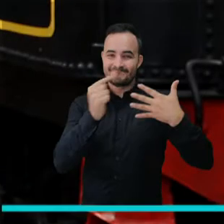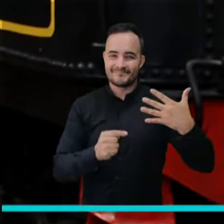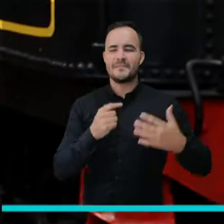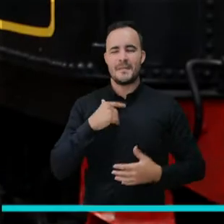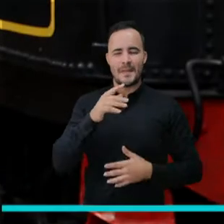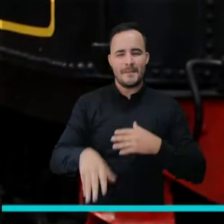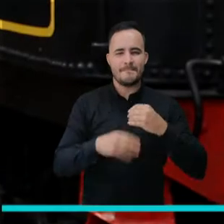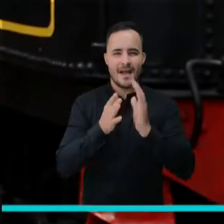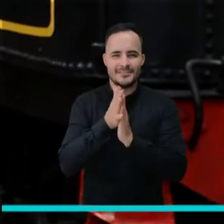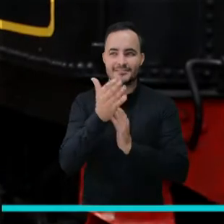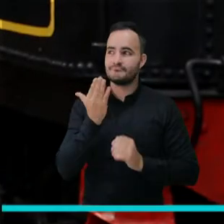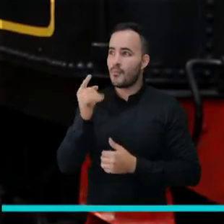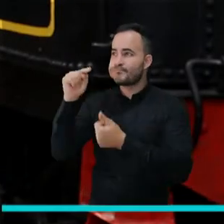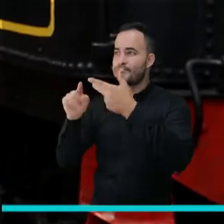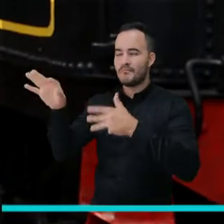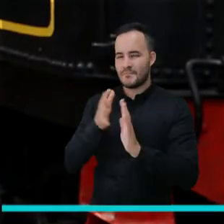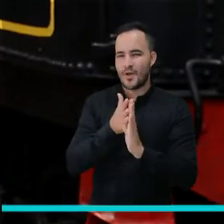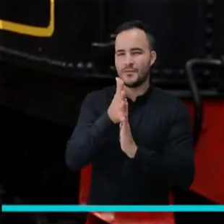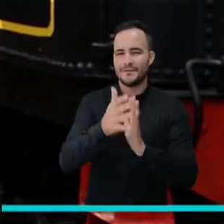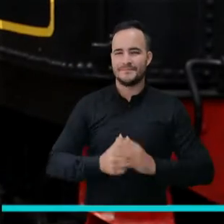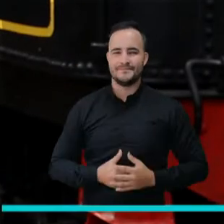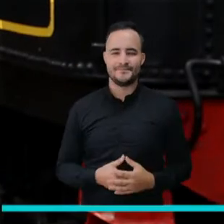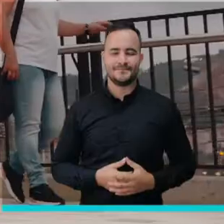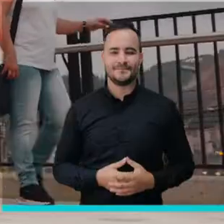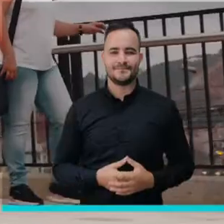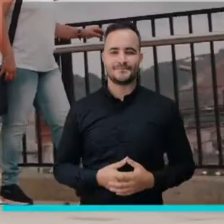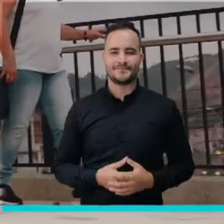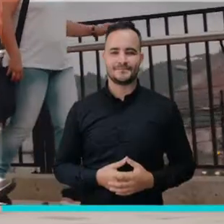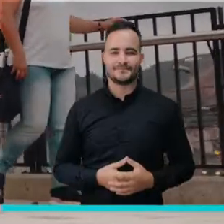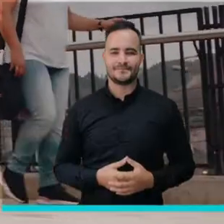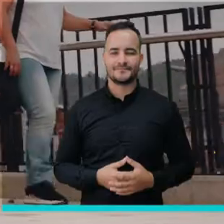Es tiempo de conocer otros datos destacados de la semana.